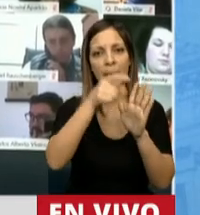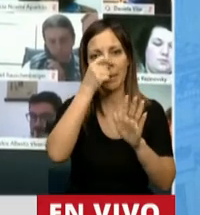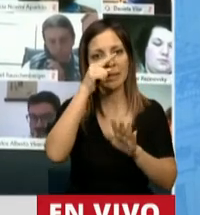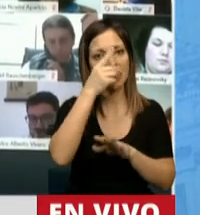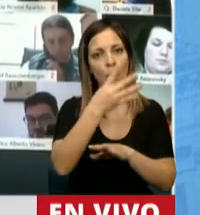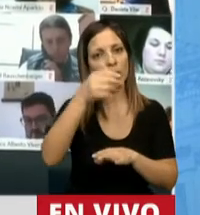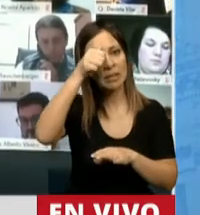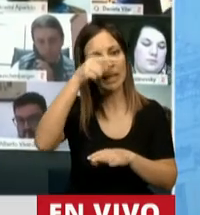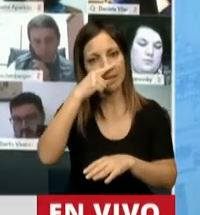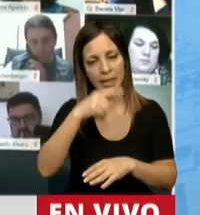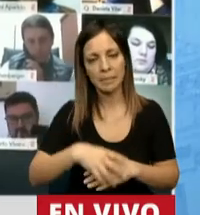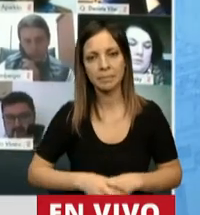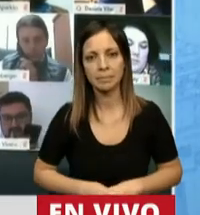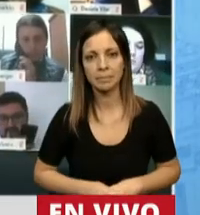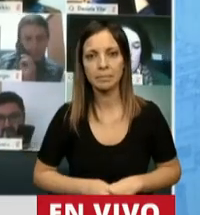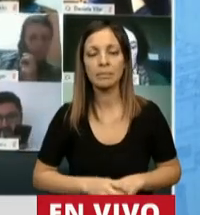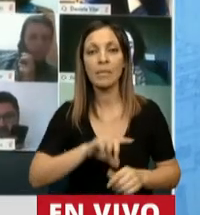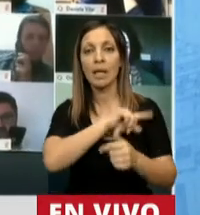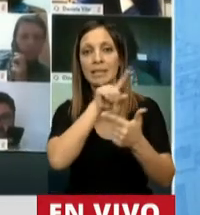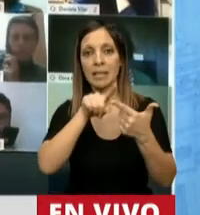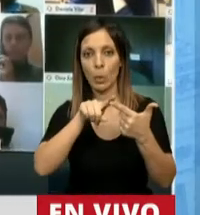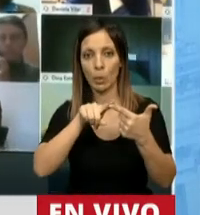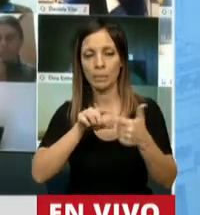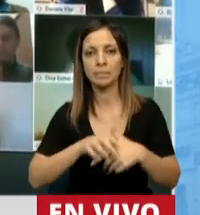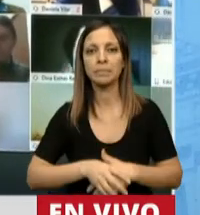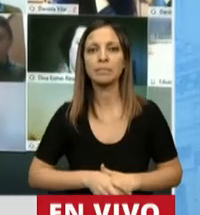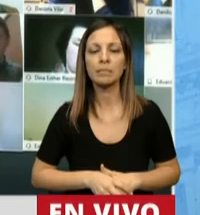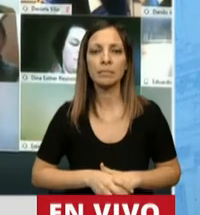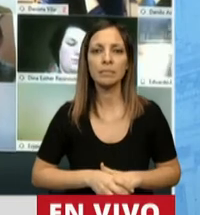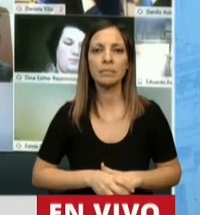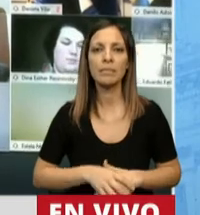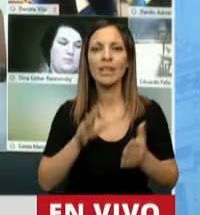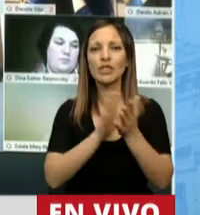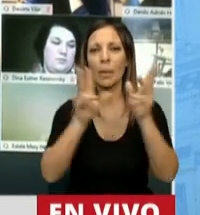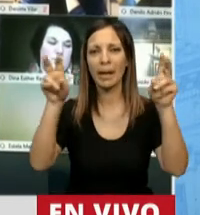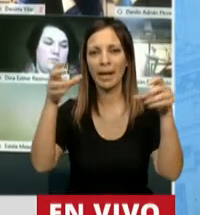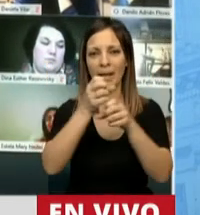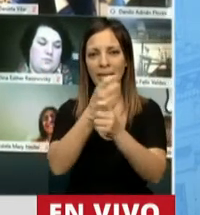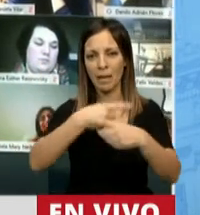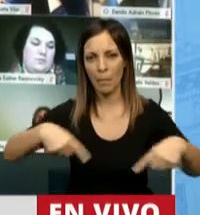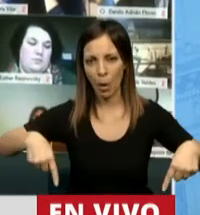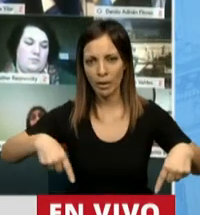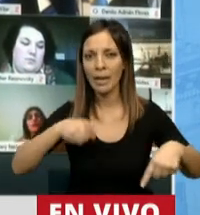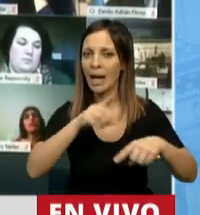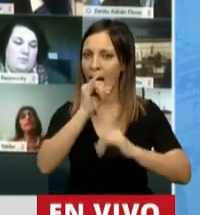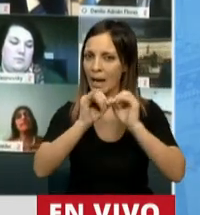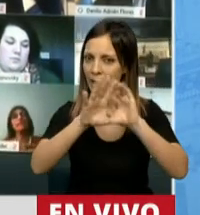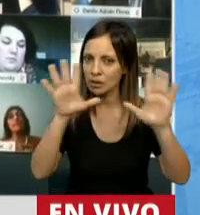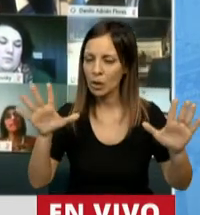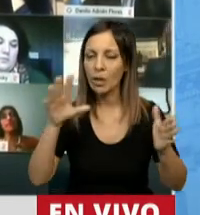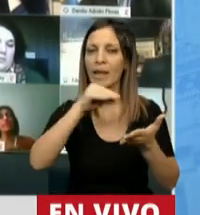.467. Dos. El tema del transporte, una aclaración. El